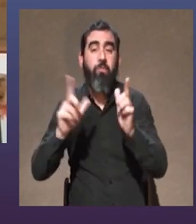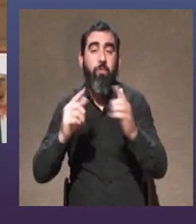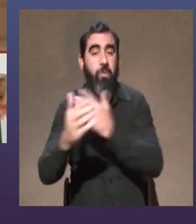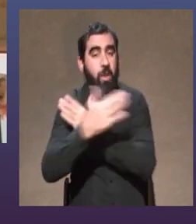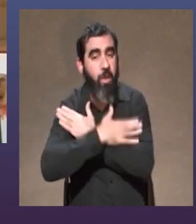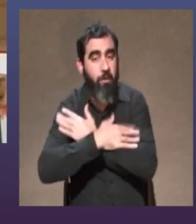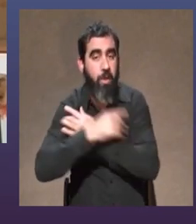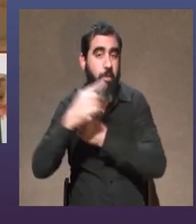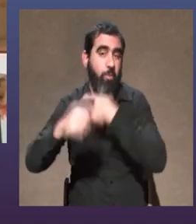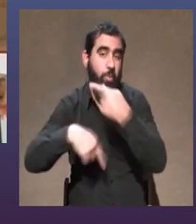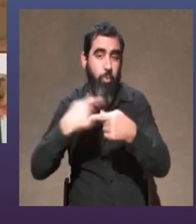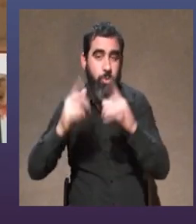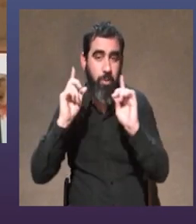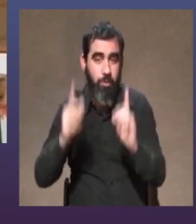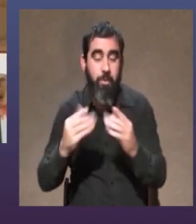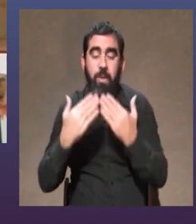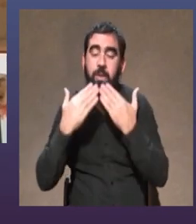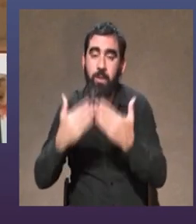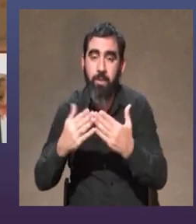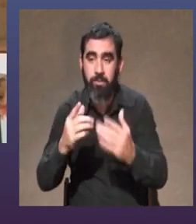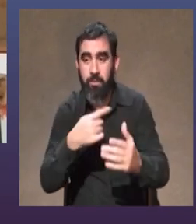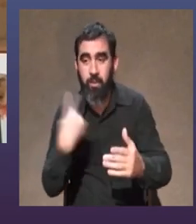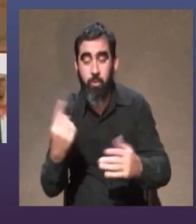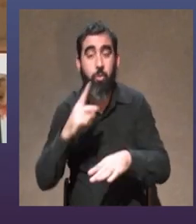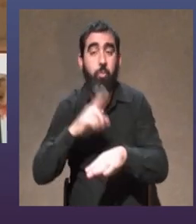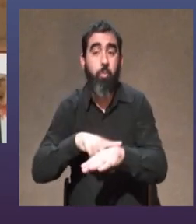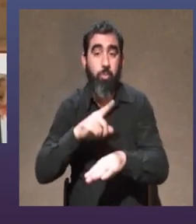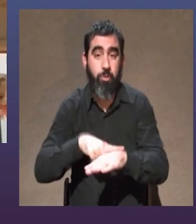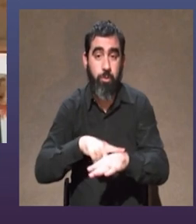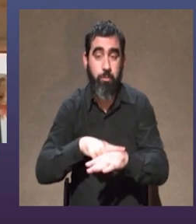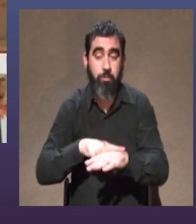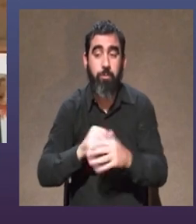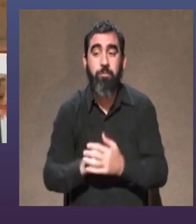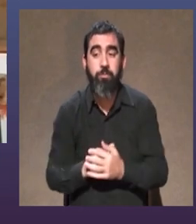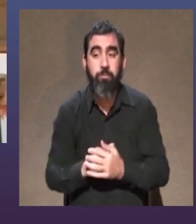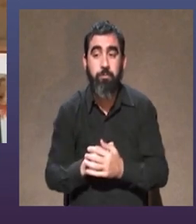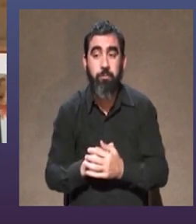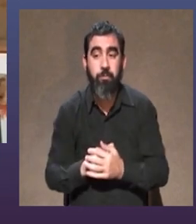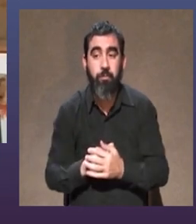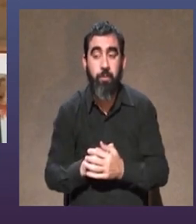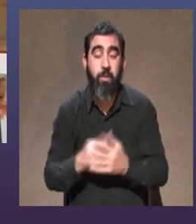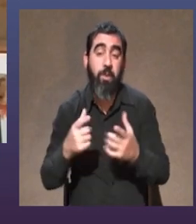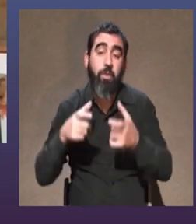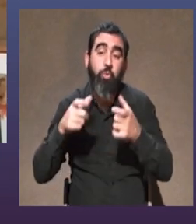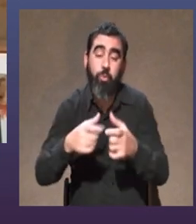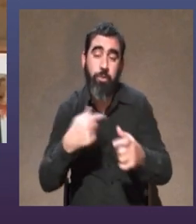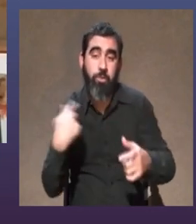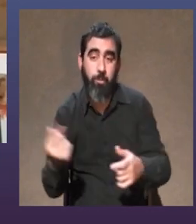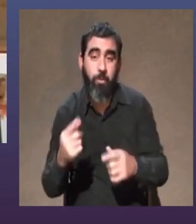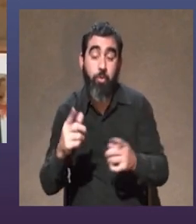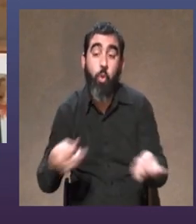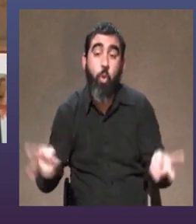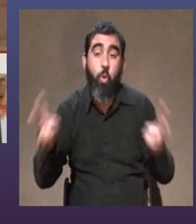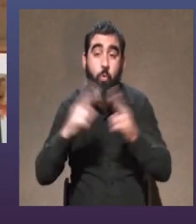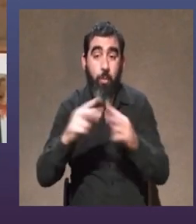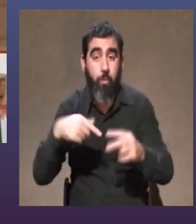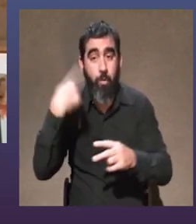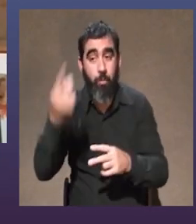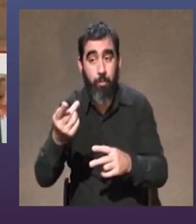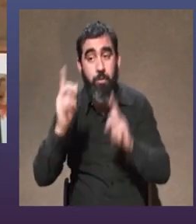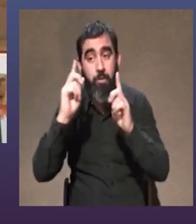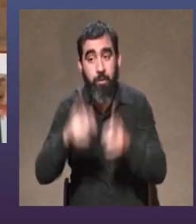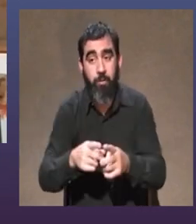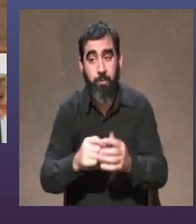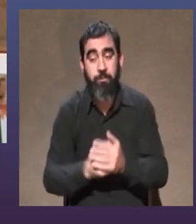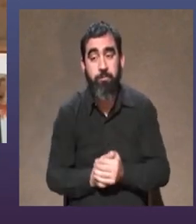disfrutar abrazarnos y a gastarla muchas gracias por el tiempo y por su suerte hasta la próxima